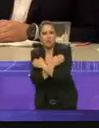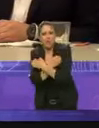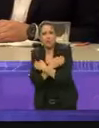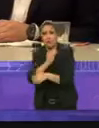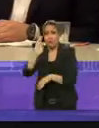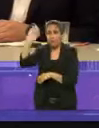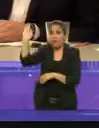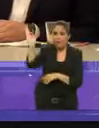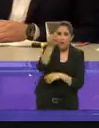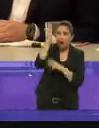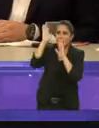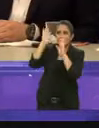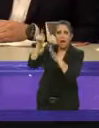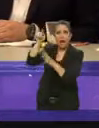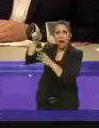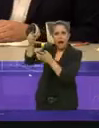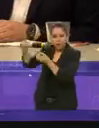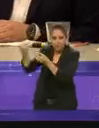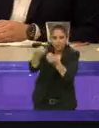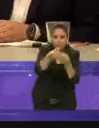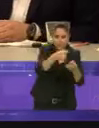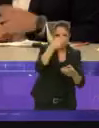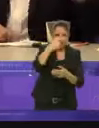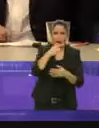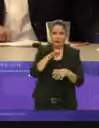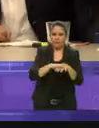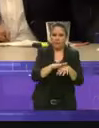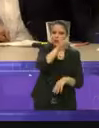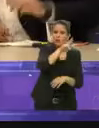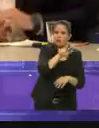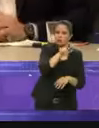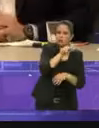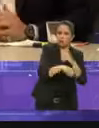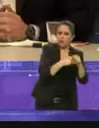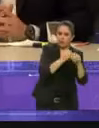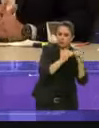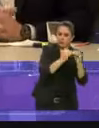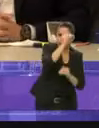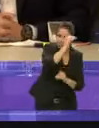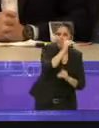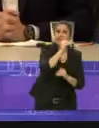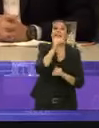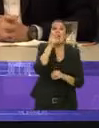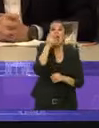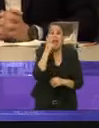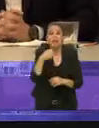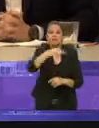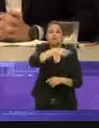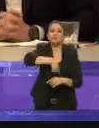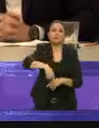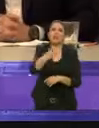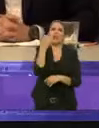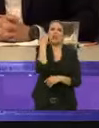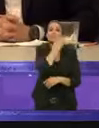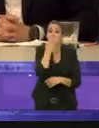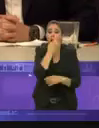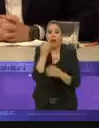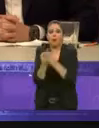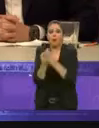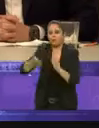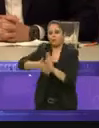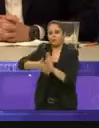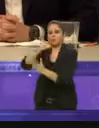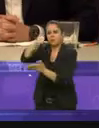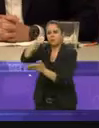ya no los dé que pasemos a la mayoría de edad. Y con ello vamos a hacer la Escuela Ciudad de México. Una